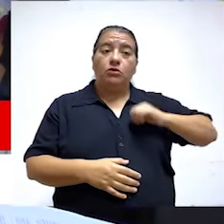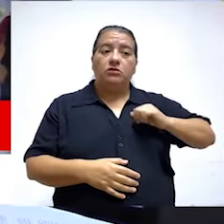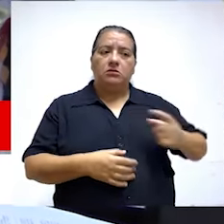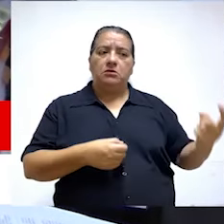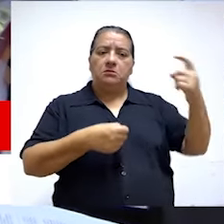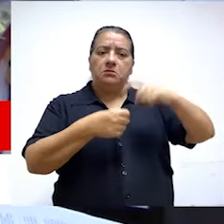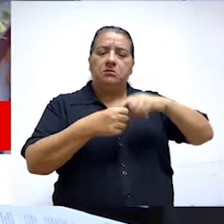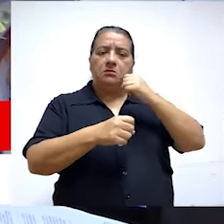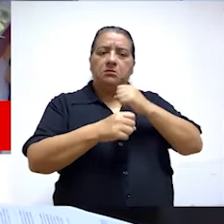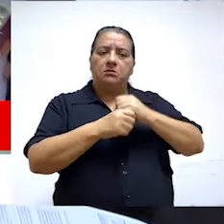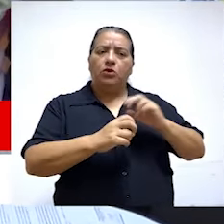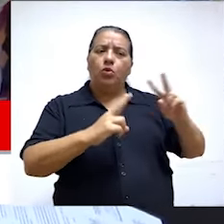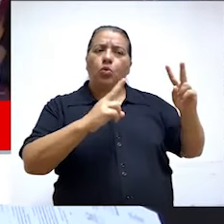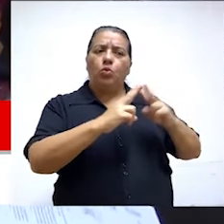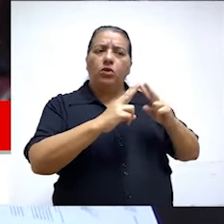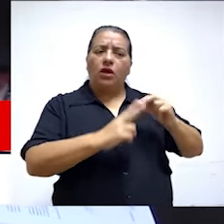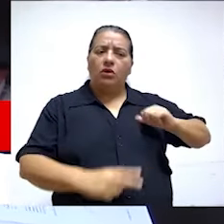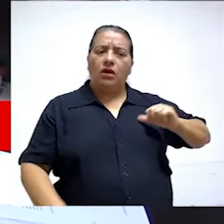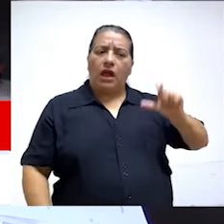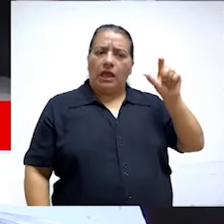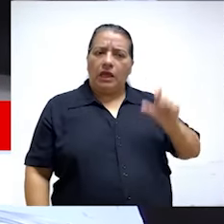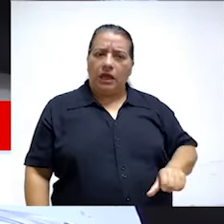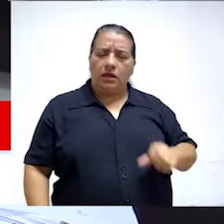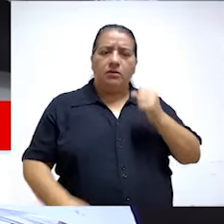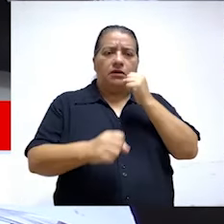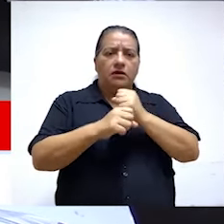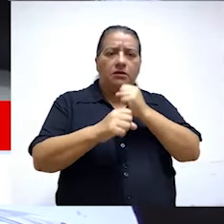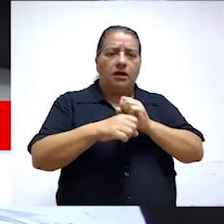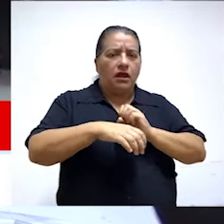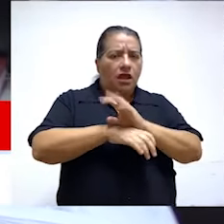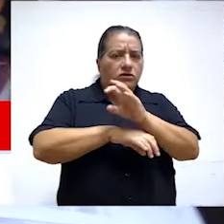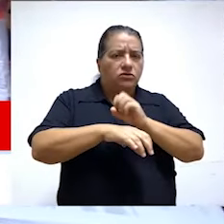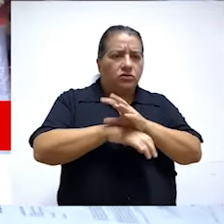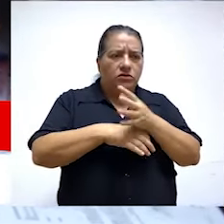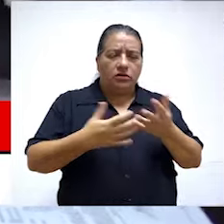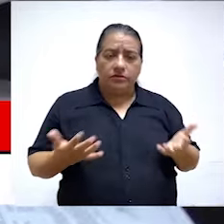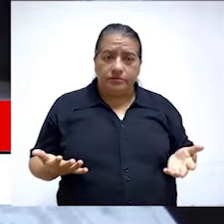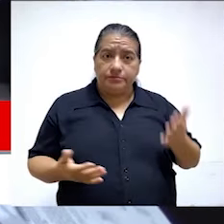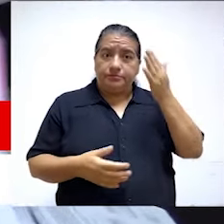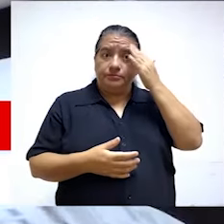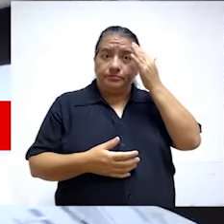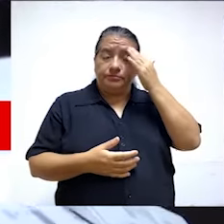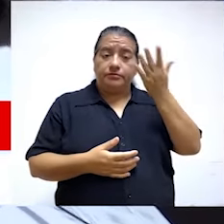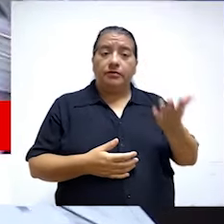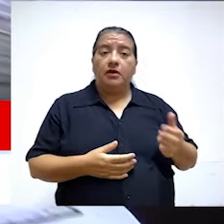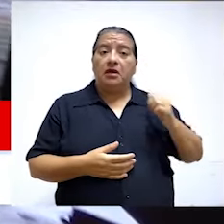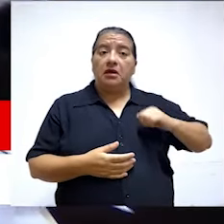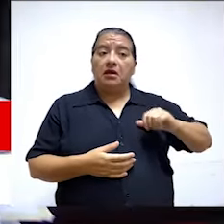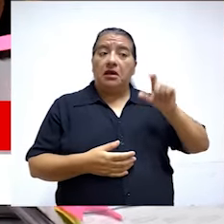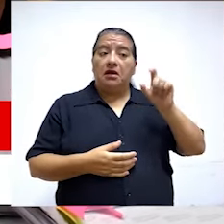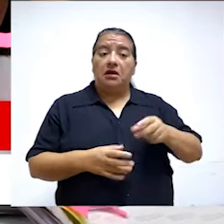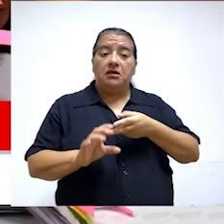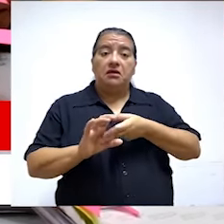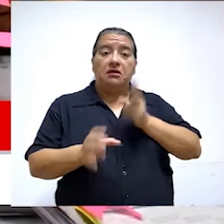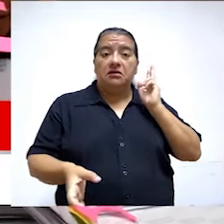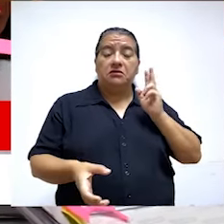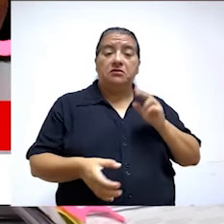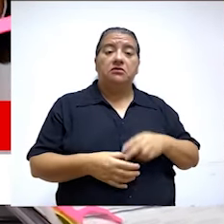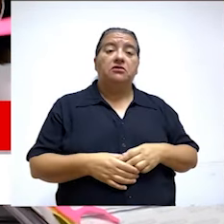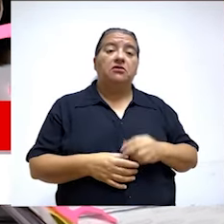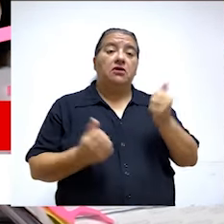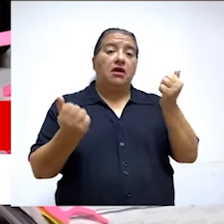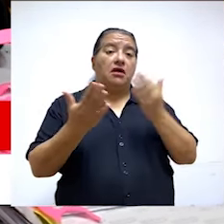año 2022 al cuñado del alcalde de dicha provincia para efectuar labores de asesoría externa. Cabe